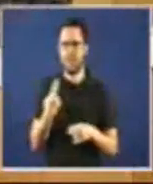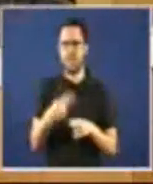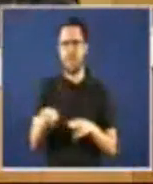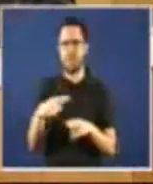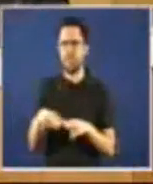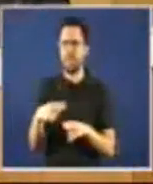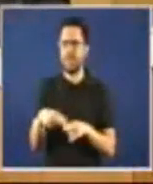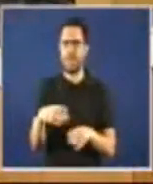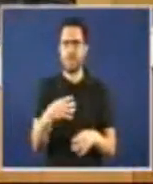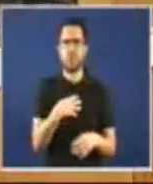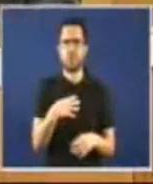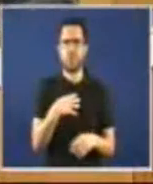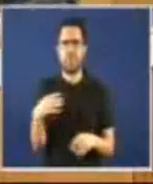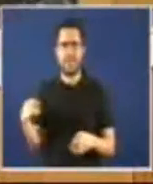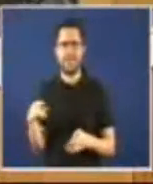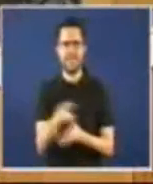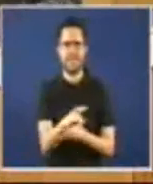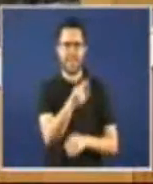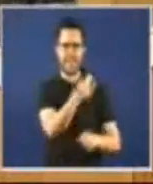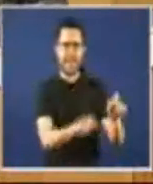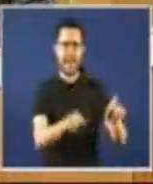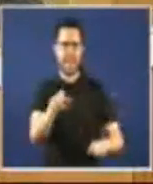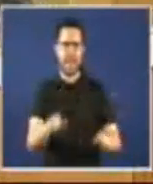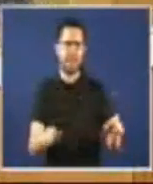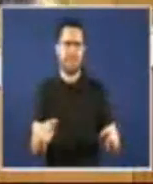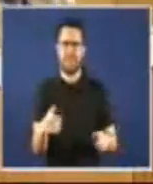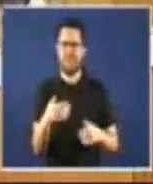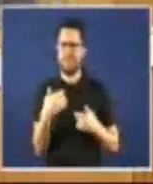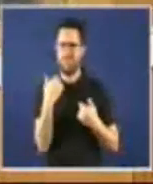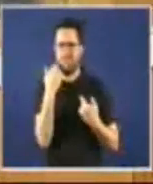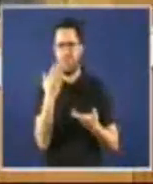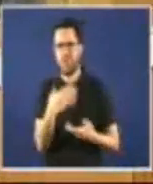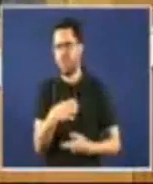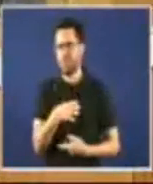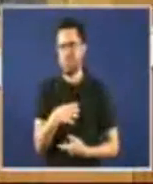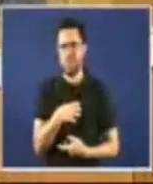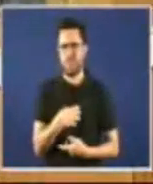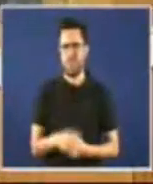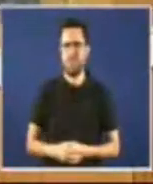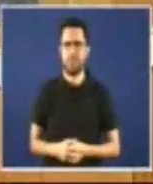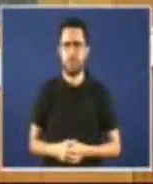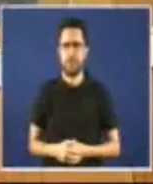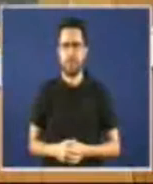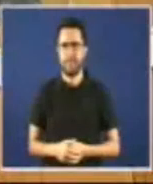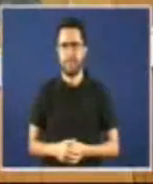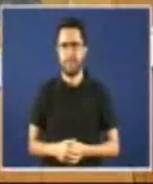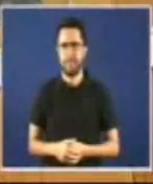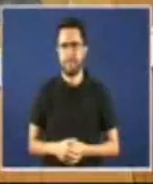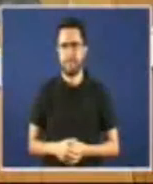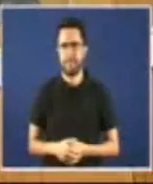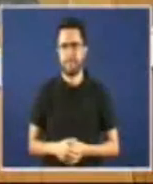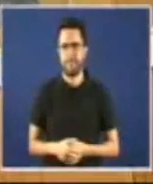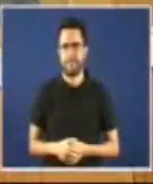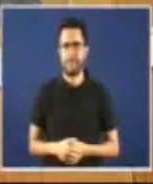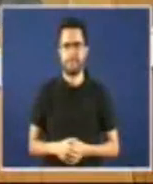Non se pode engañar a todo e xo todo o tempo que é o único que dixera Lincoln. O que pasa é que Lincoln como era decente pegara en un tiro,